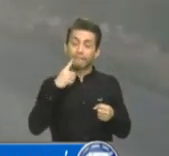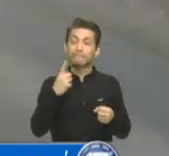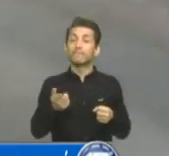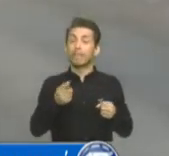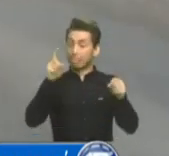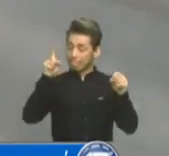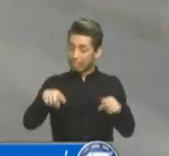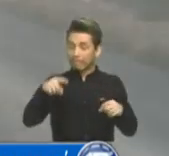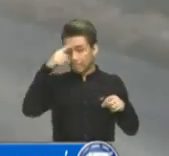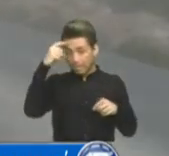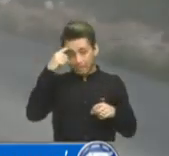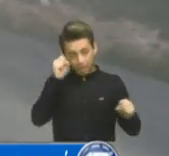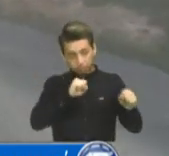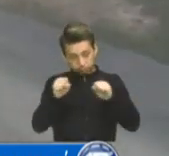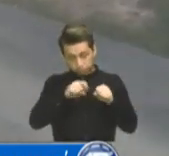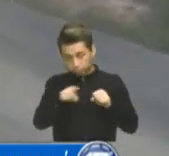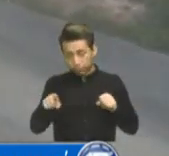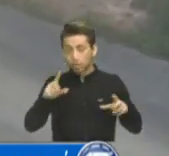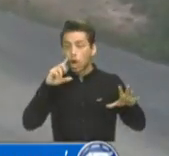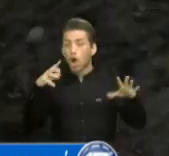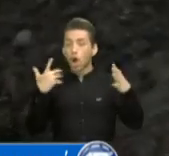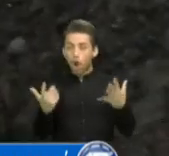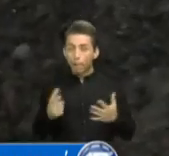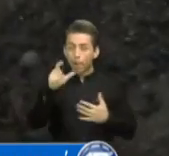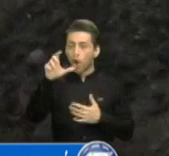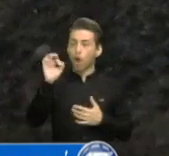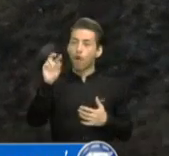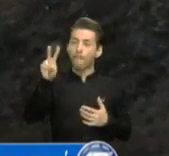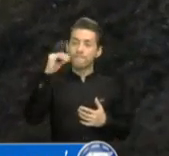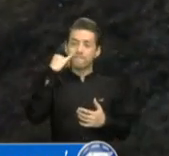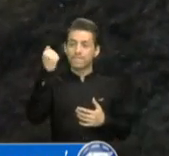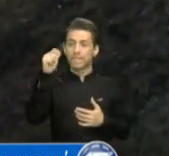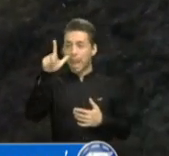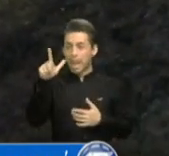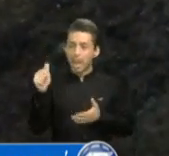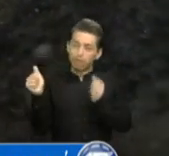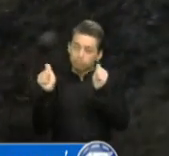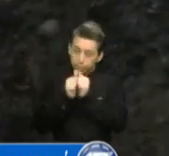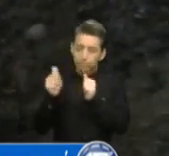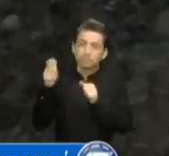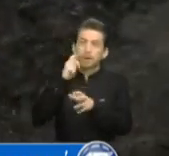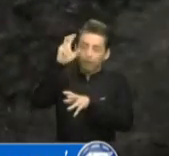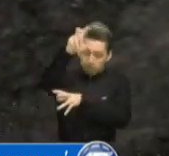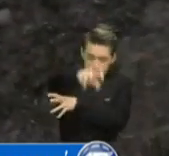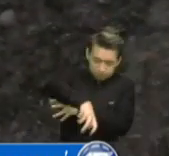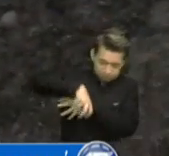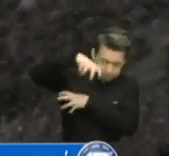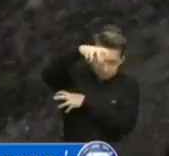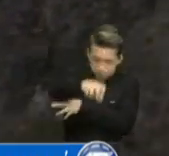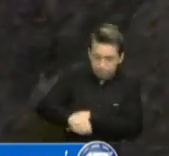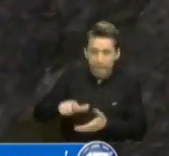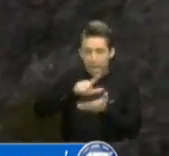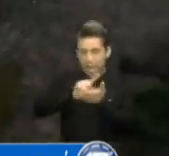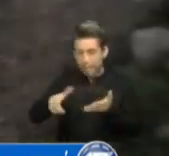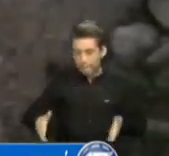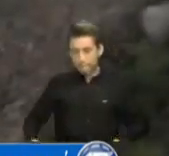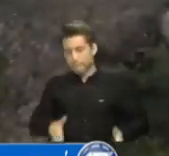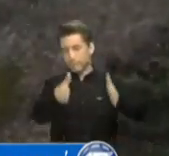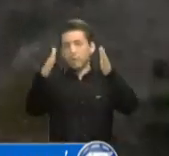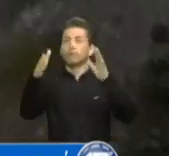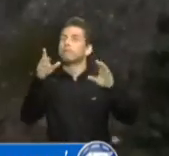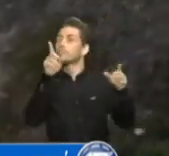trabajos de mitigación con el personal de Covial utilizar maquinaria pesada para limpiar completamente la ruta y se tiene contemplado hacer la